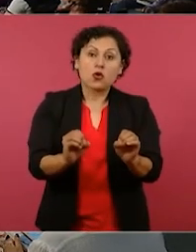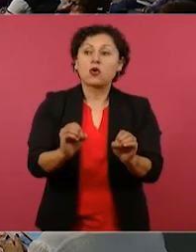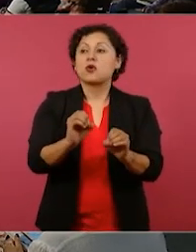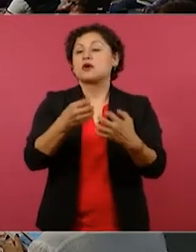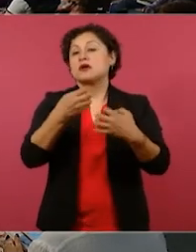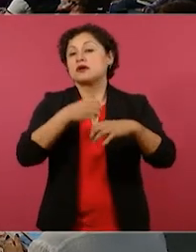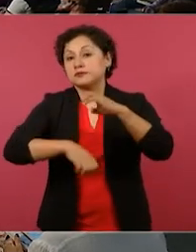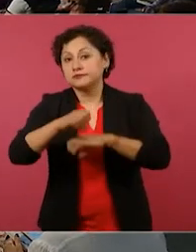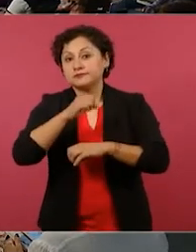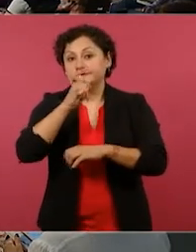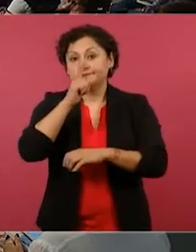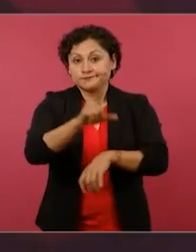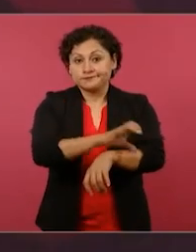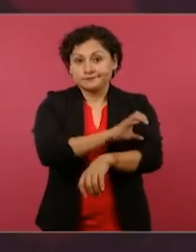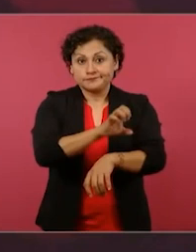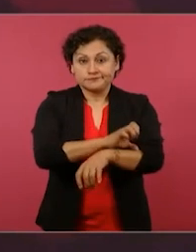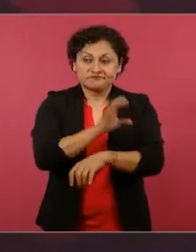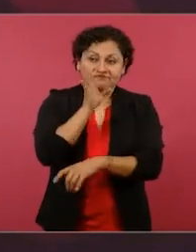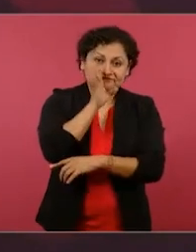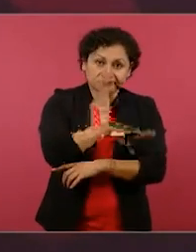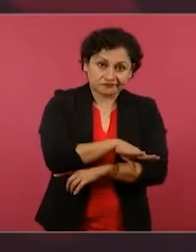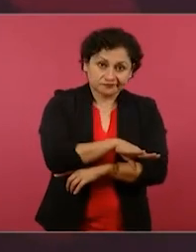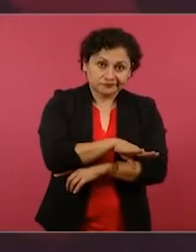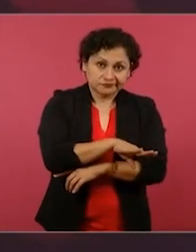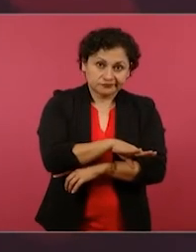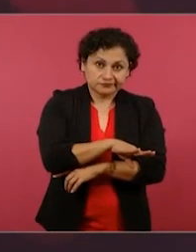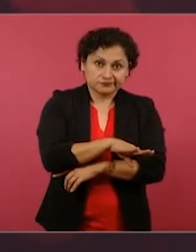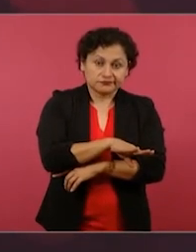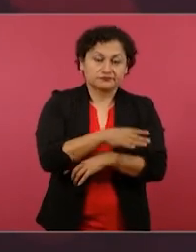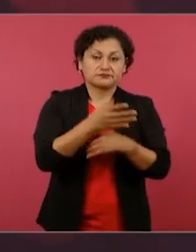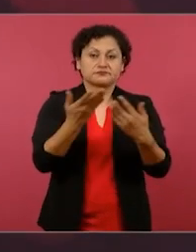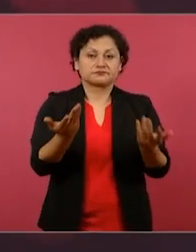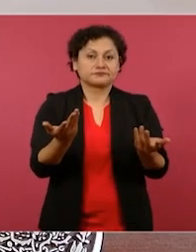hablando de que no ha habido apagones.